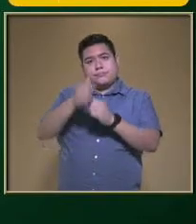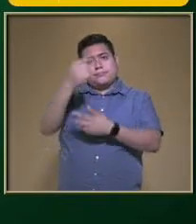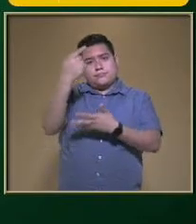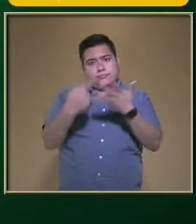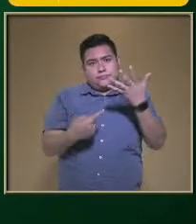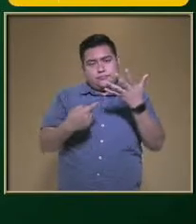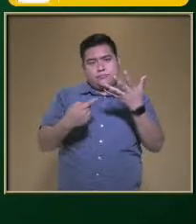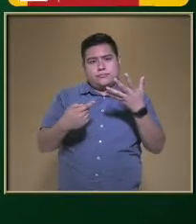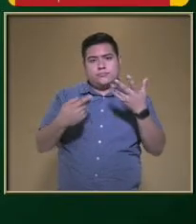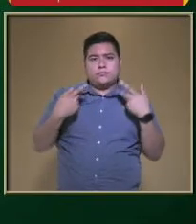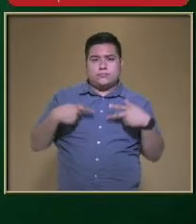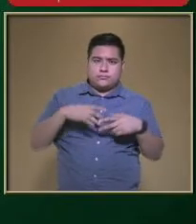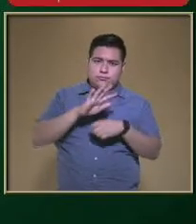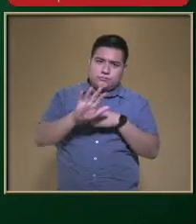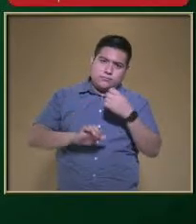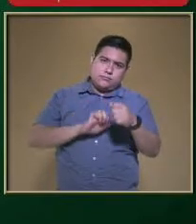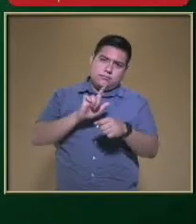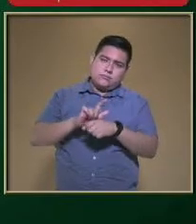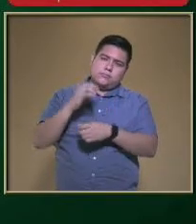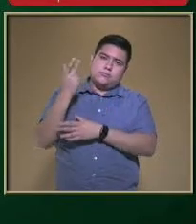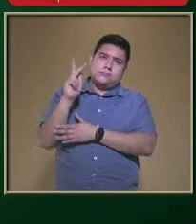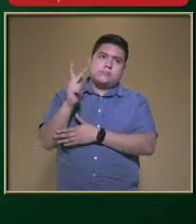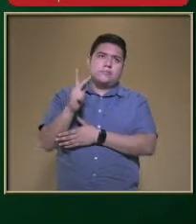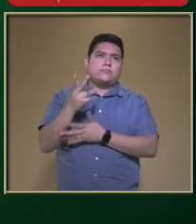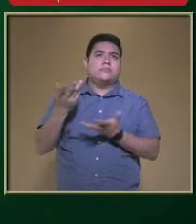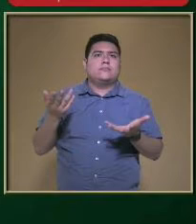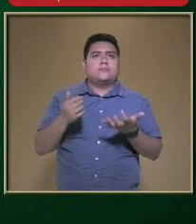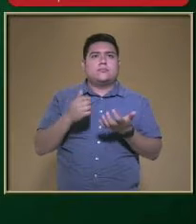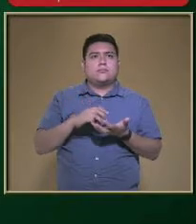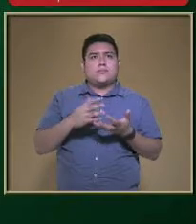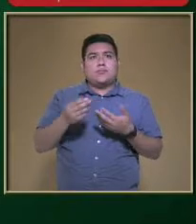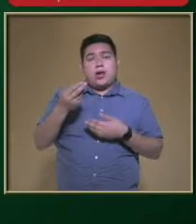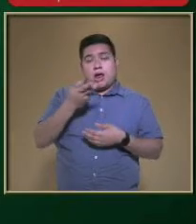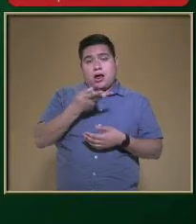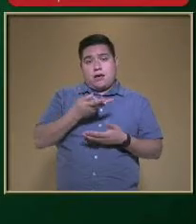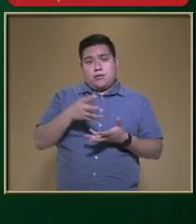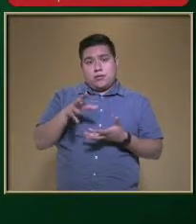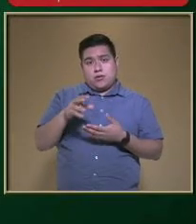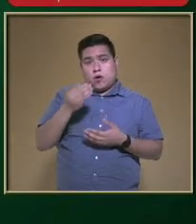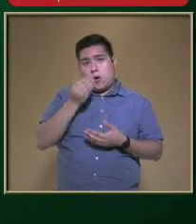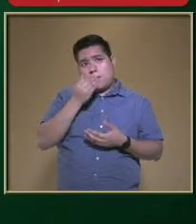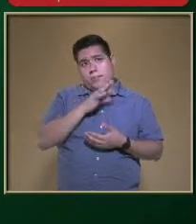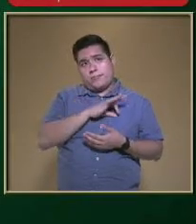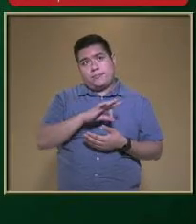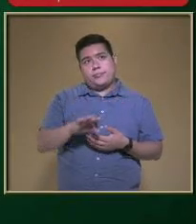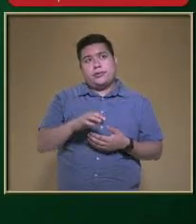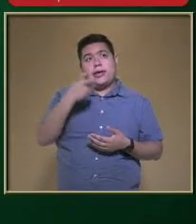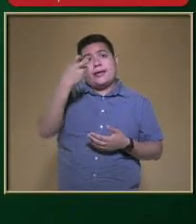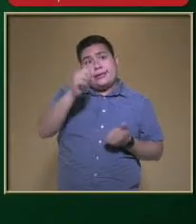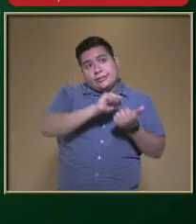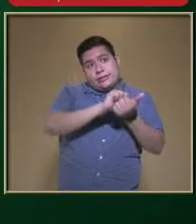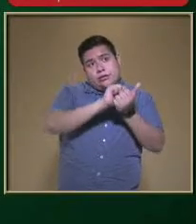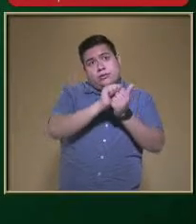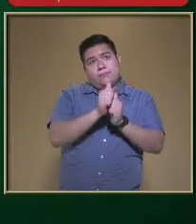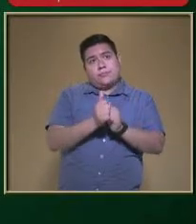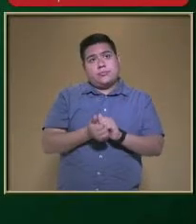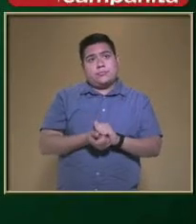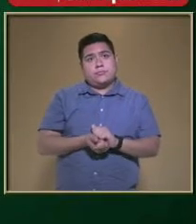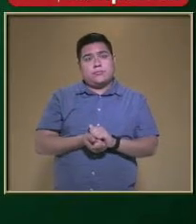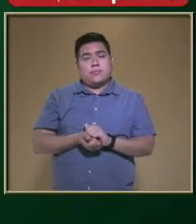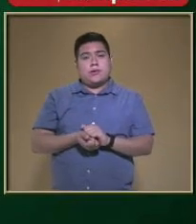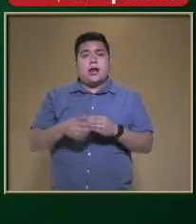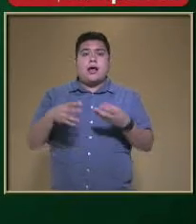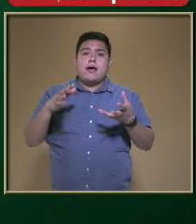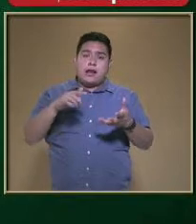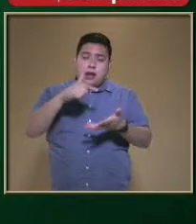Para nutrirse Son las siguientes Estas adaptaciones Les permiten Estar capacitados Para enfrentar Y